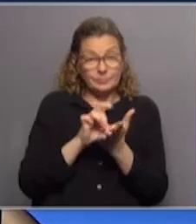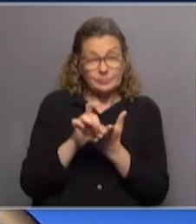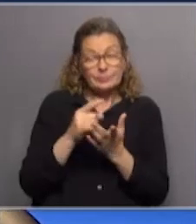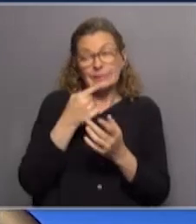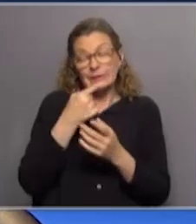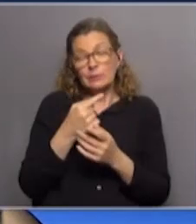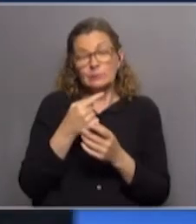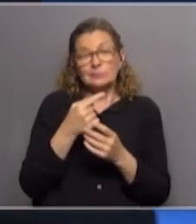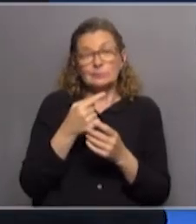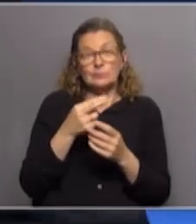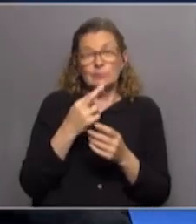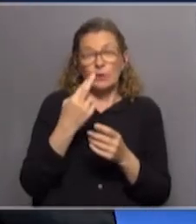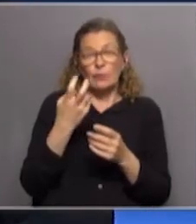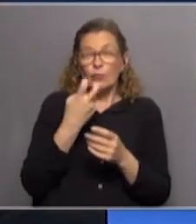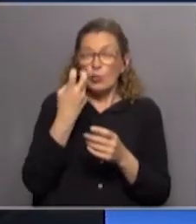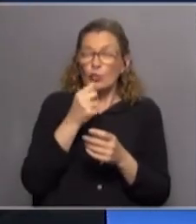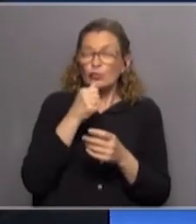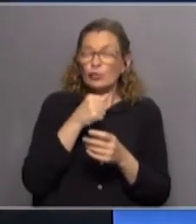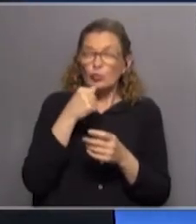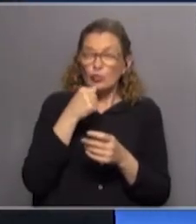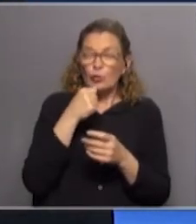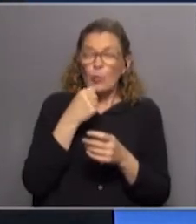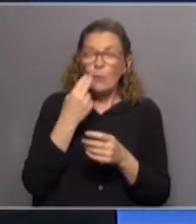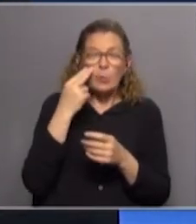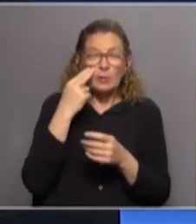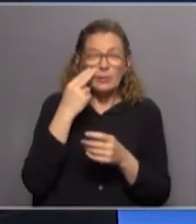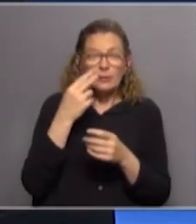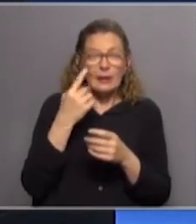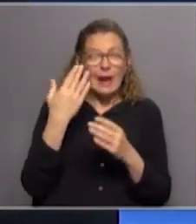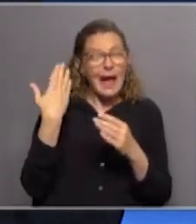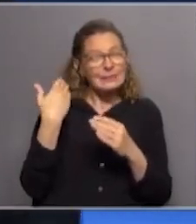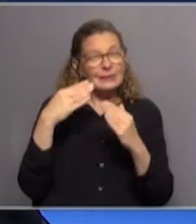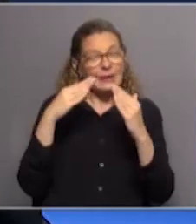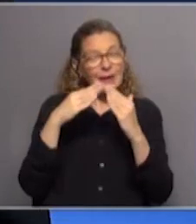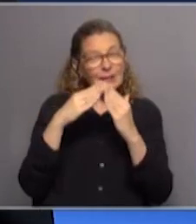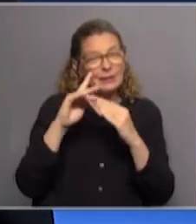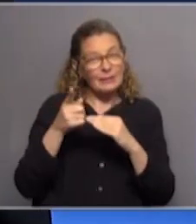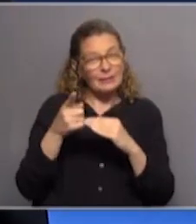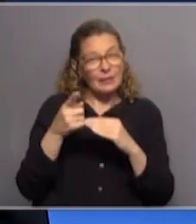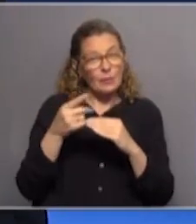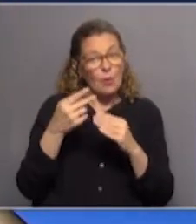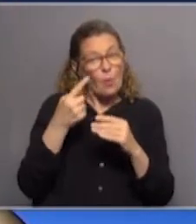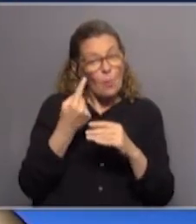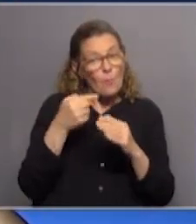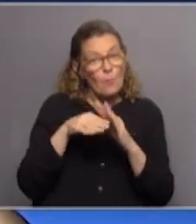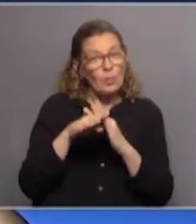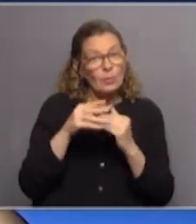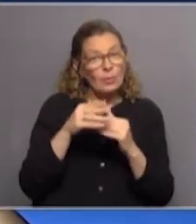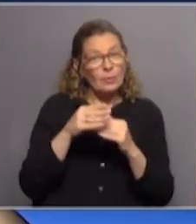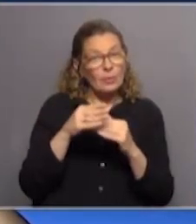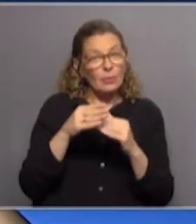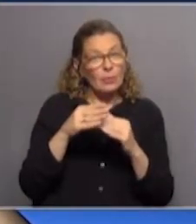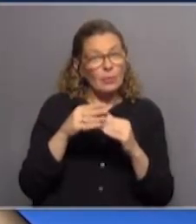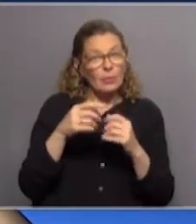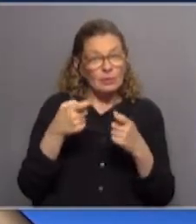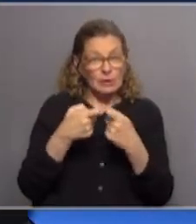digamos, que además resolvió un gran problema que tenía el sistema. Porque Casa de Galicia, en parte de sus problemas, era el envejecimiento de su